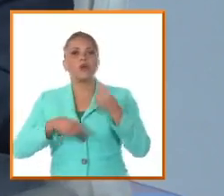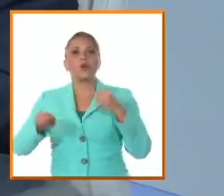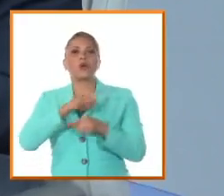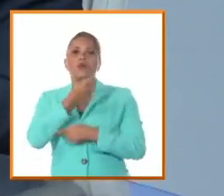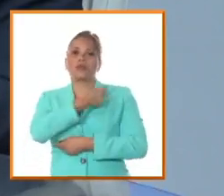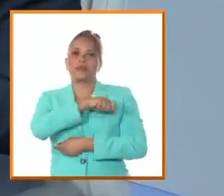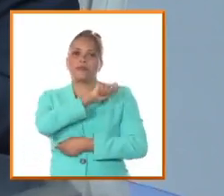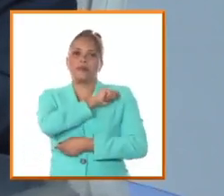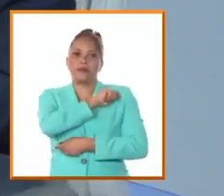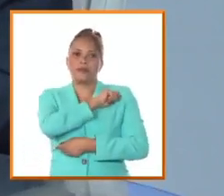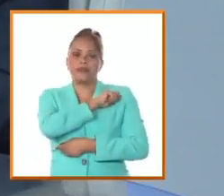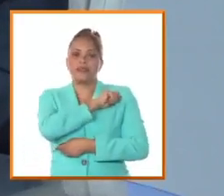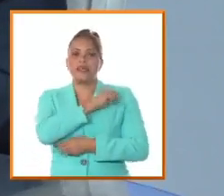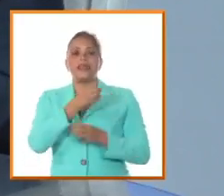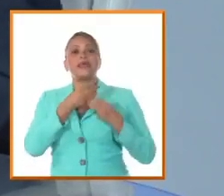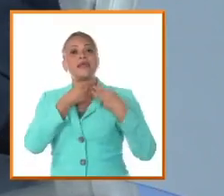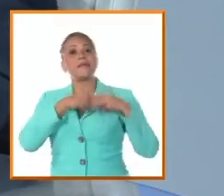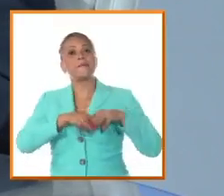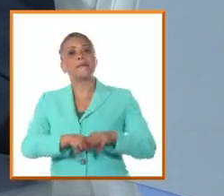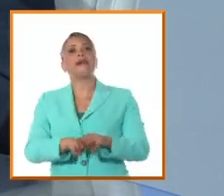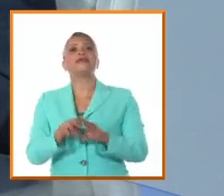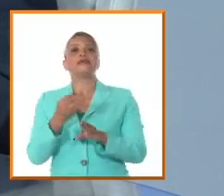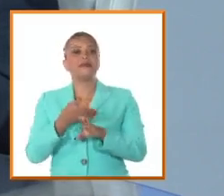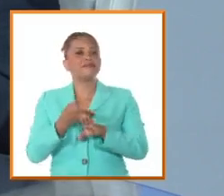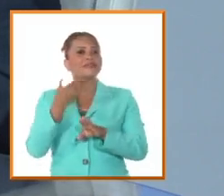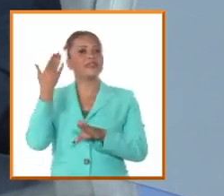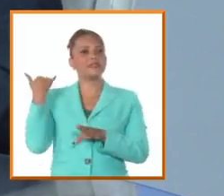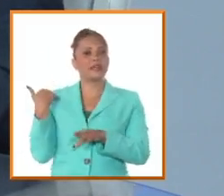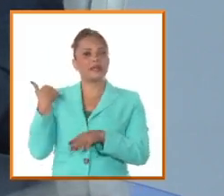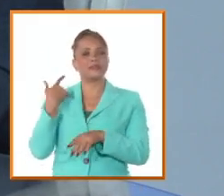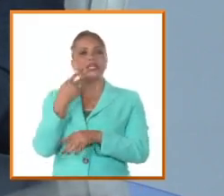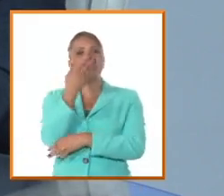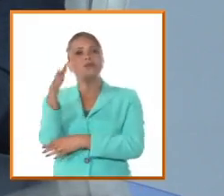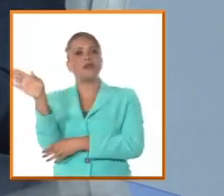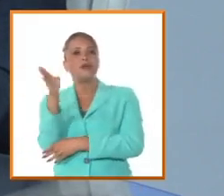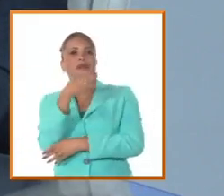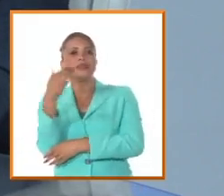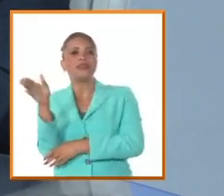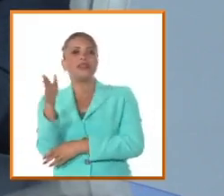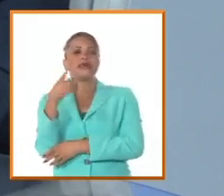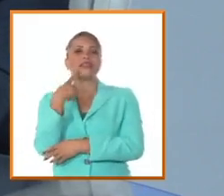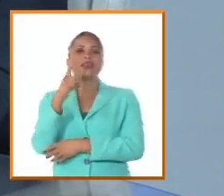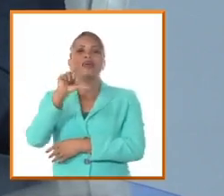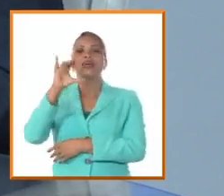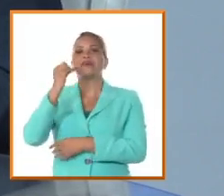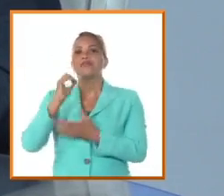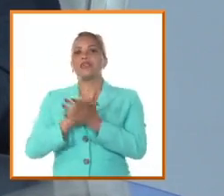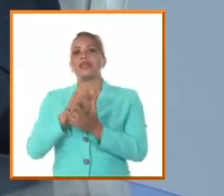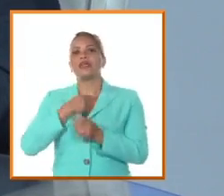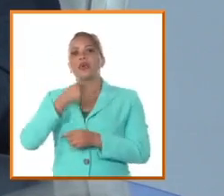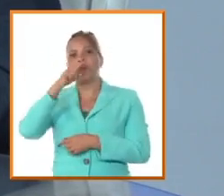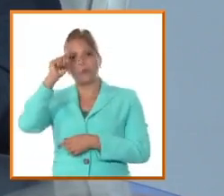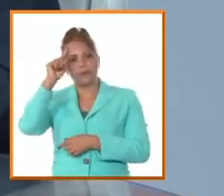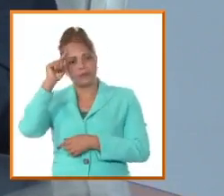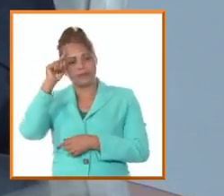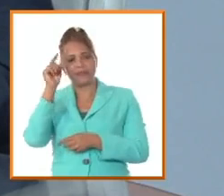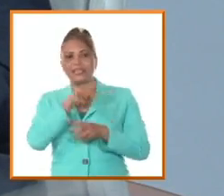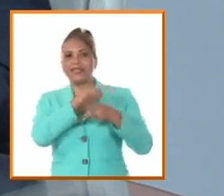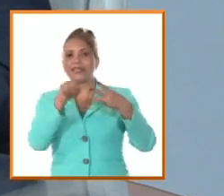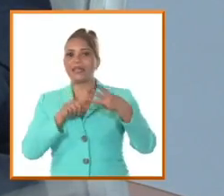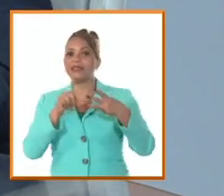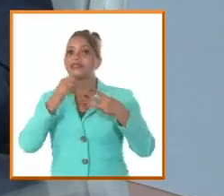y tiene mártires detrás y tiene una bandera detrás que es la bandera de López de Armentero y Agüero